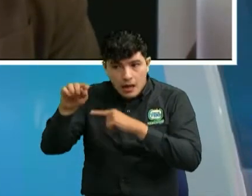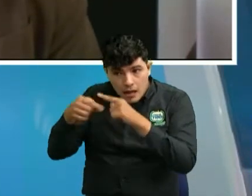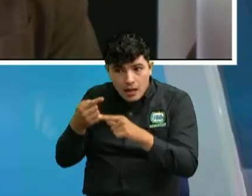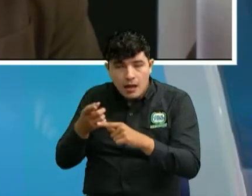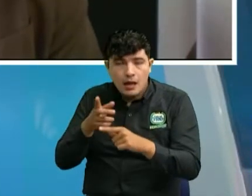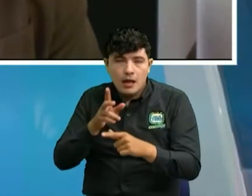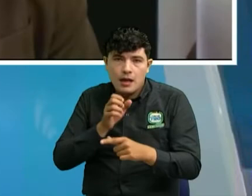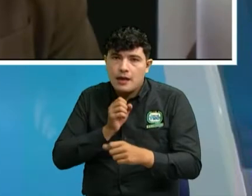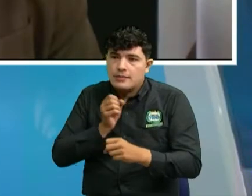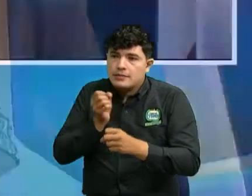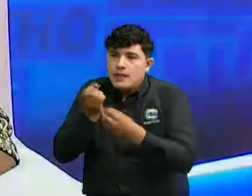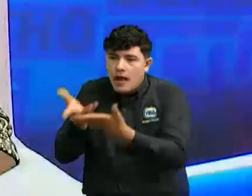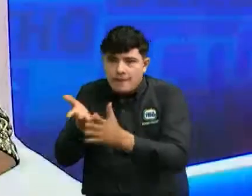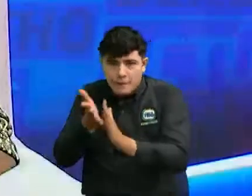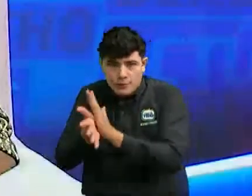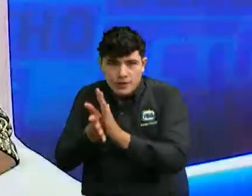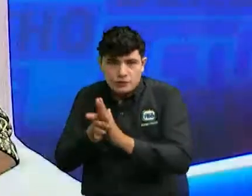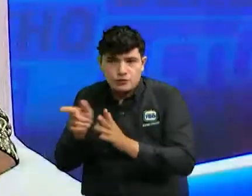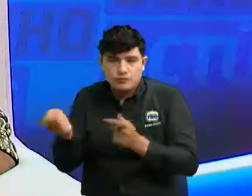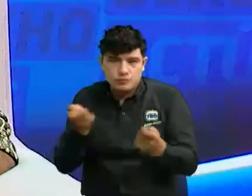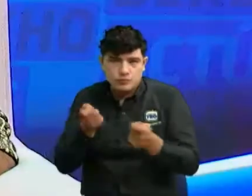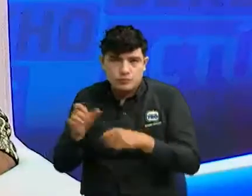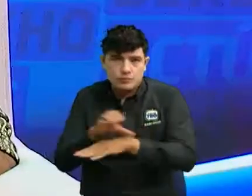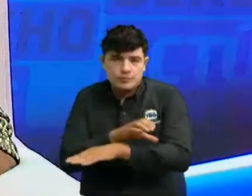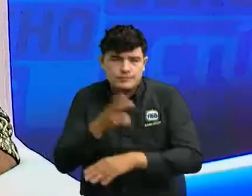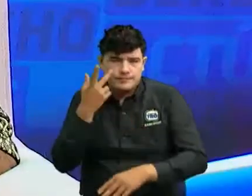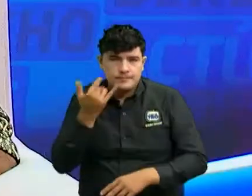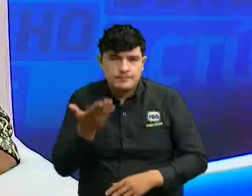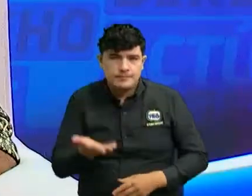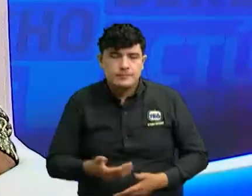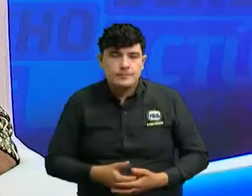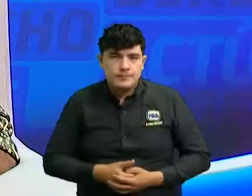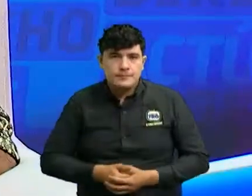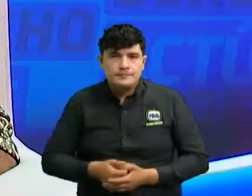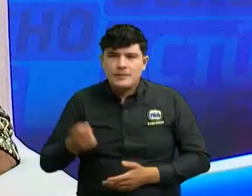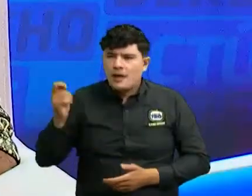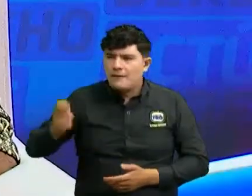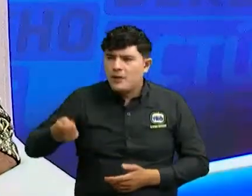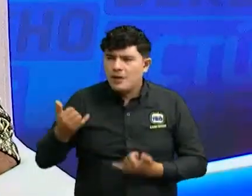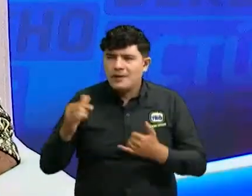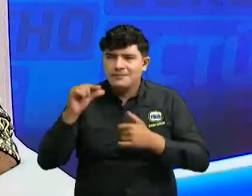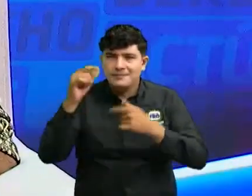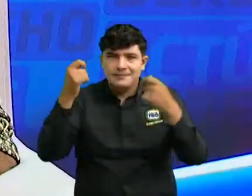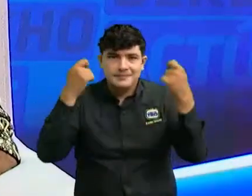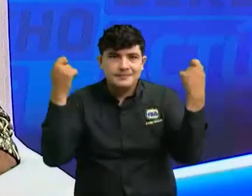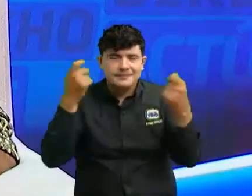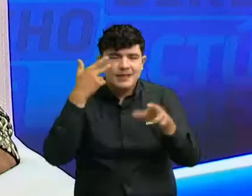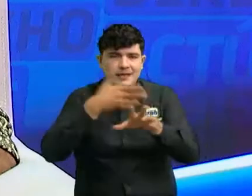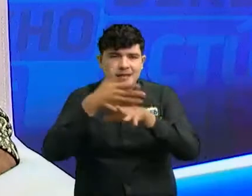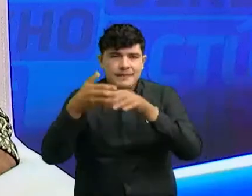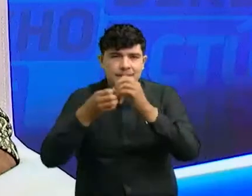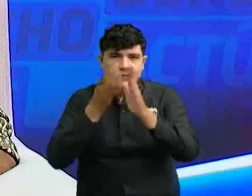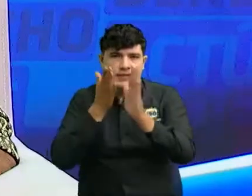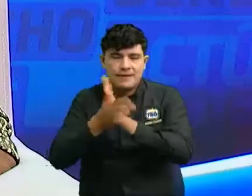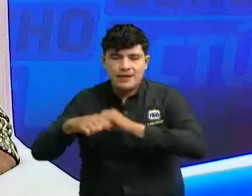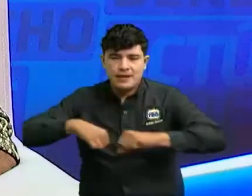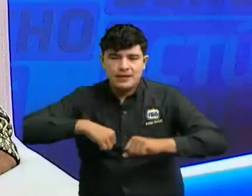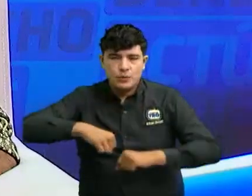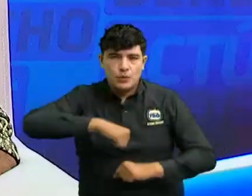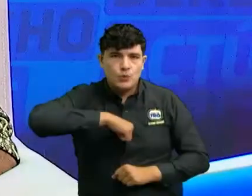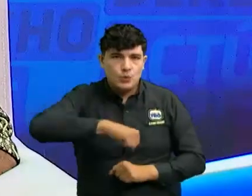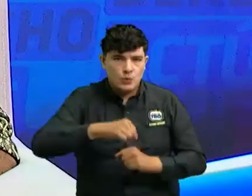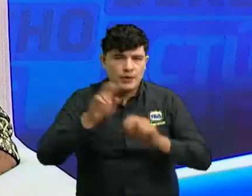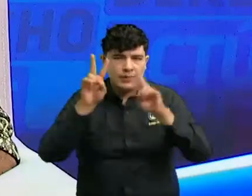sus servidores sí abogado bueno vamos a una pausa comercial a regreso más información acerca de